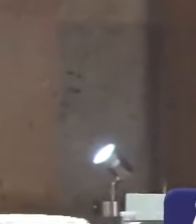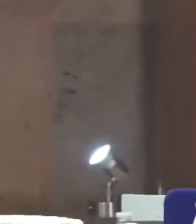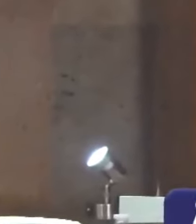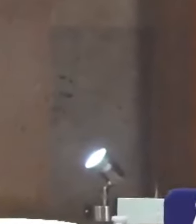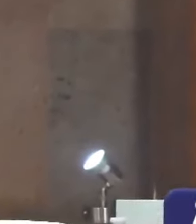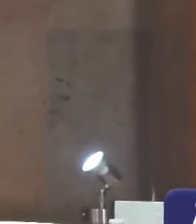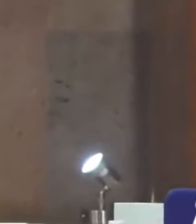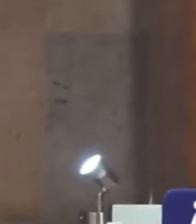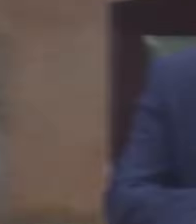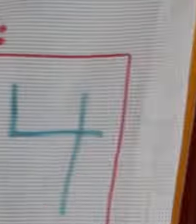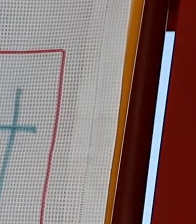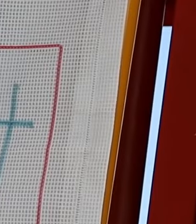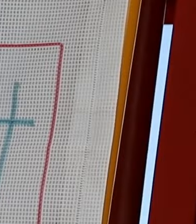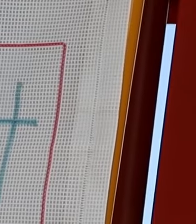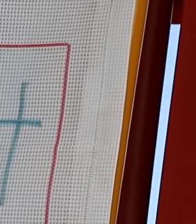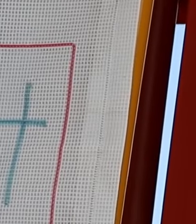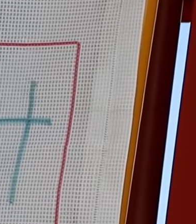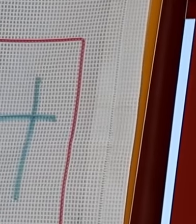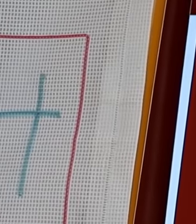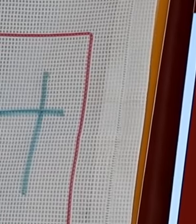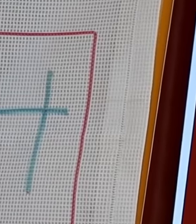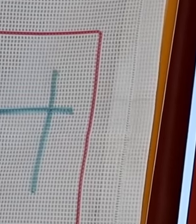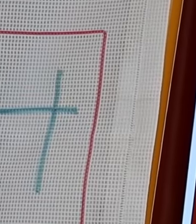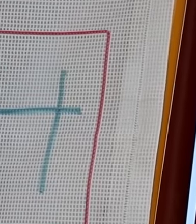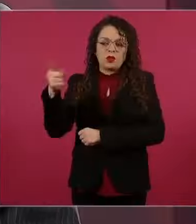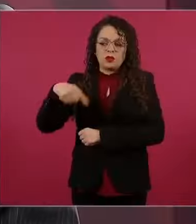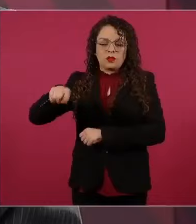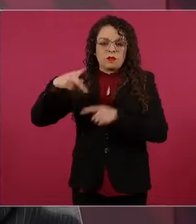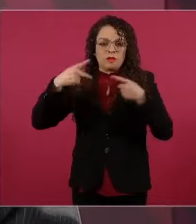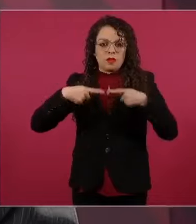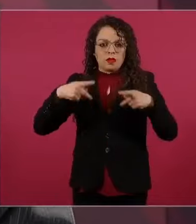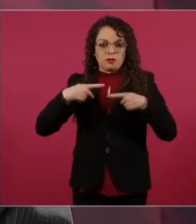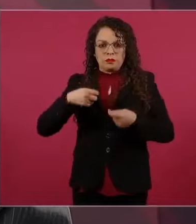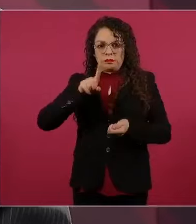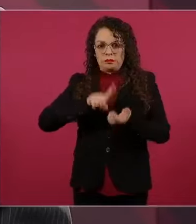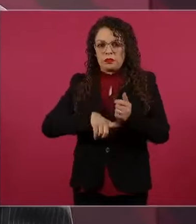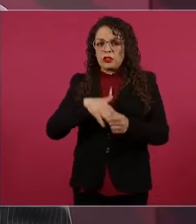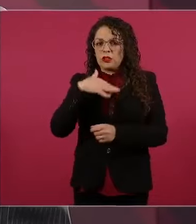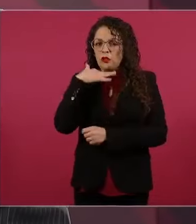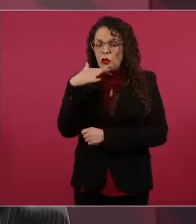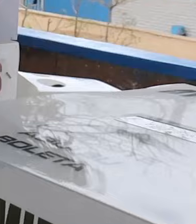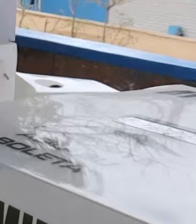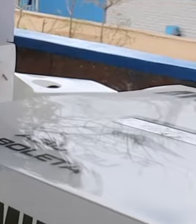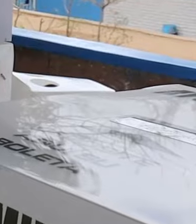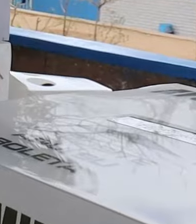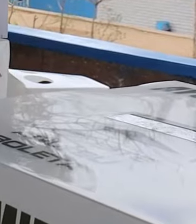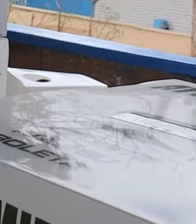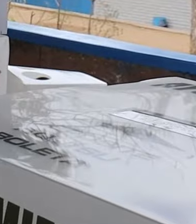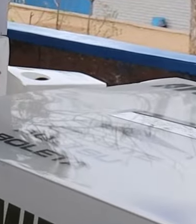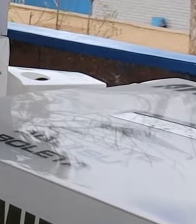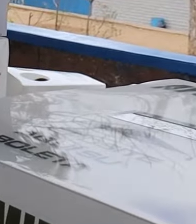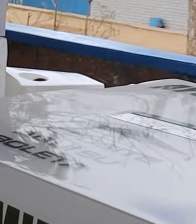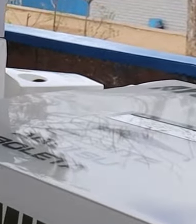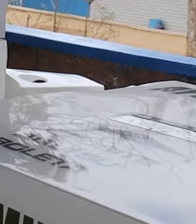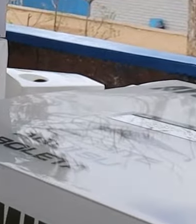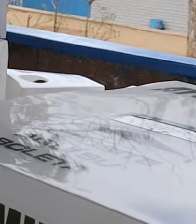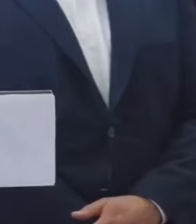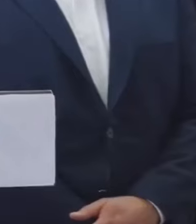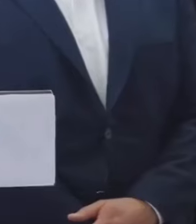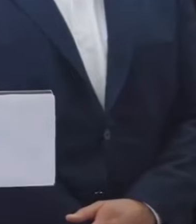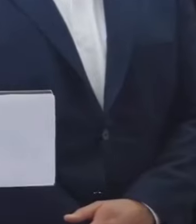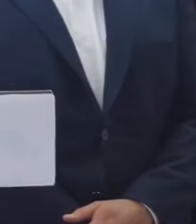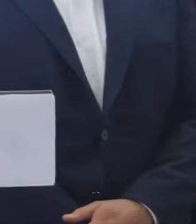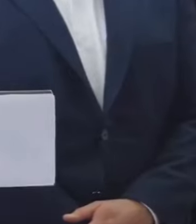violó la ley electoral. La resolución concluye que el político tabasqueño si tuvo injerencia en las pasadas elecciones, así como la de